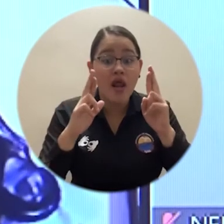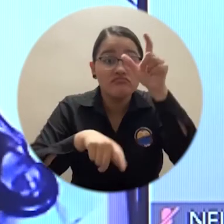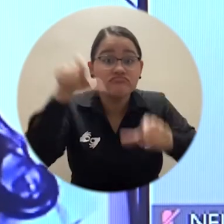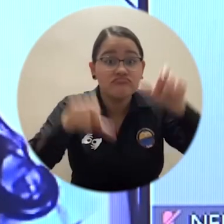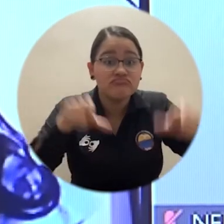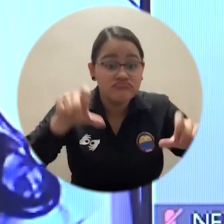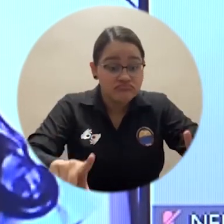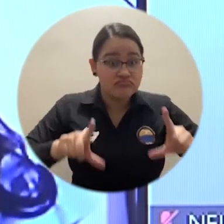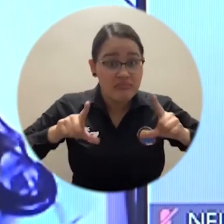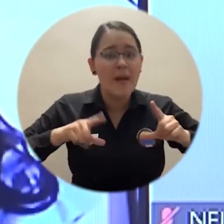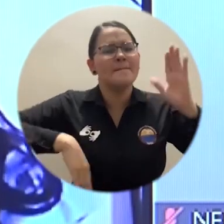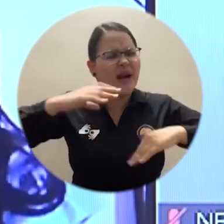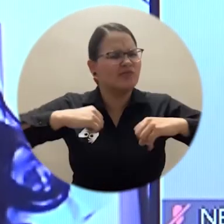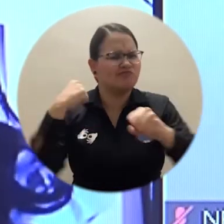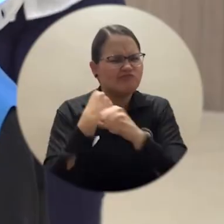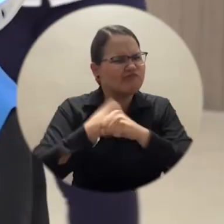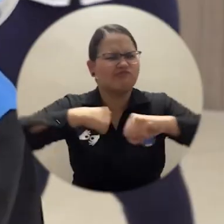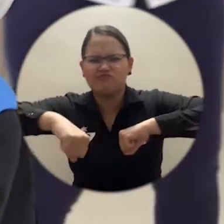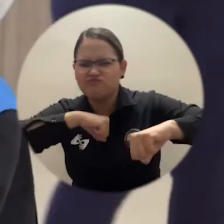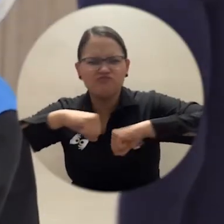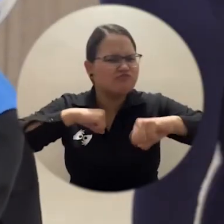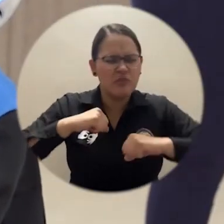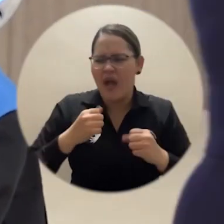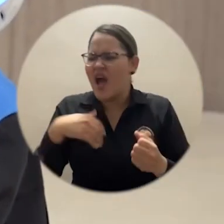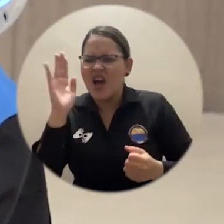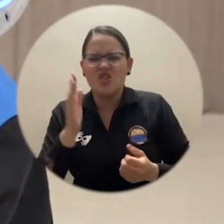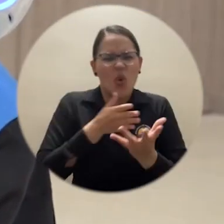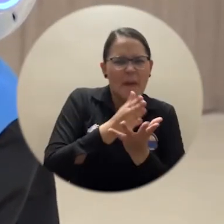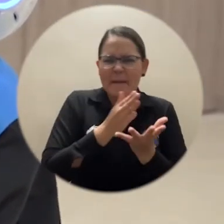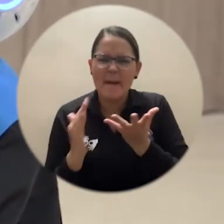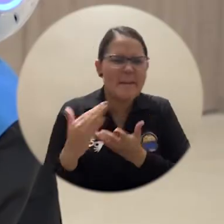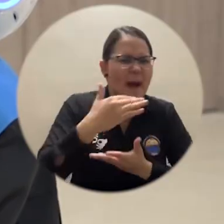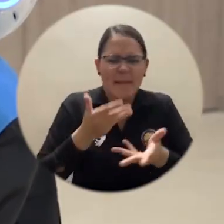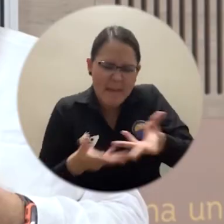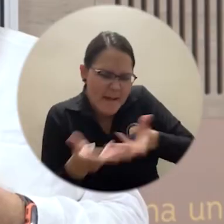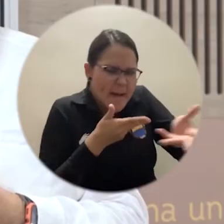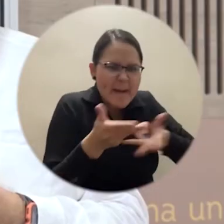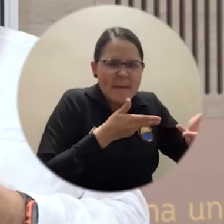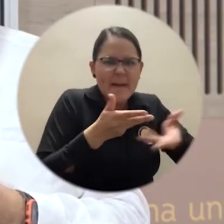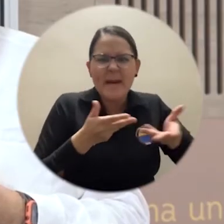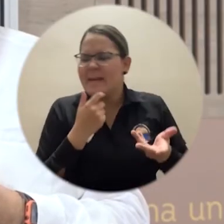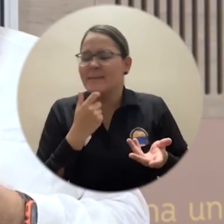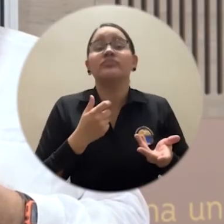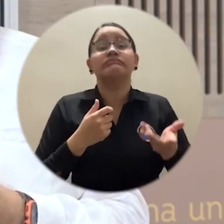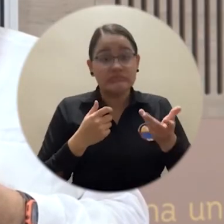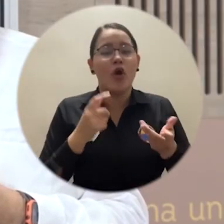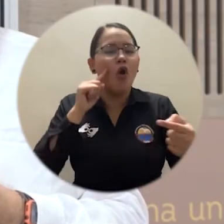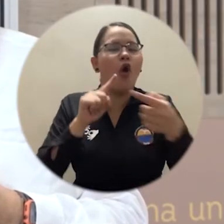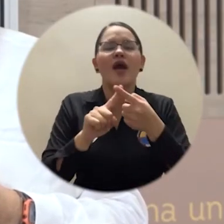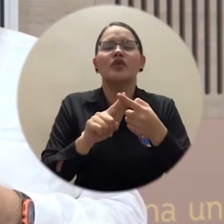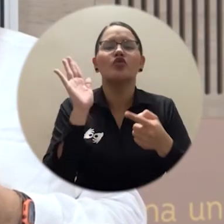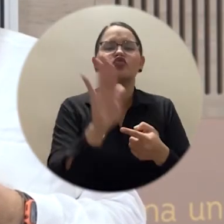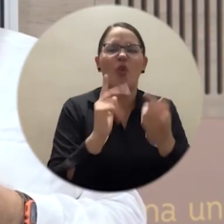trabajar de manera interdisciplinaria, relacionando disciplinas para que de esa forma puedan generar proyectos de